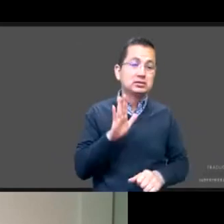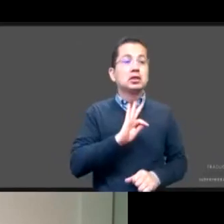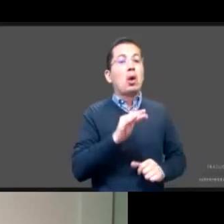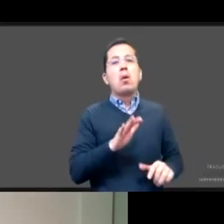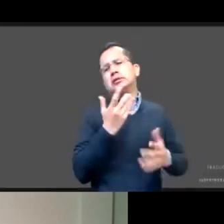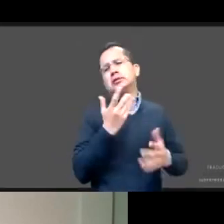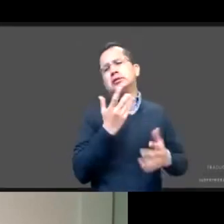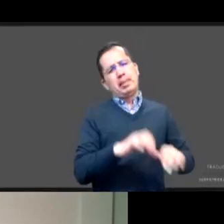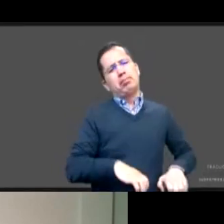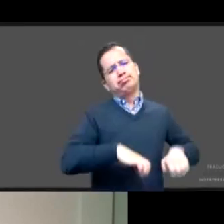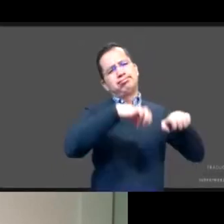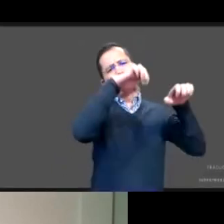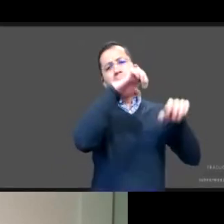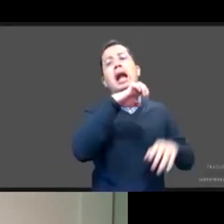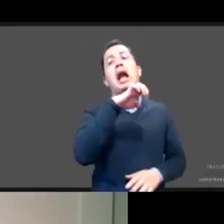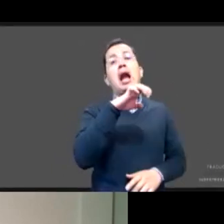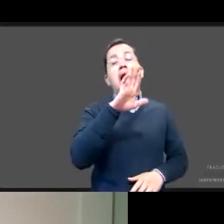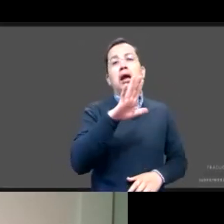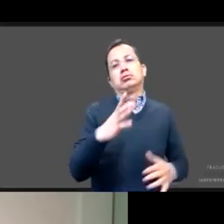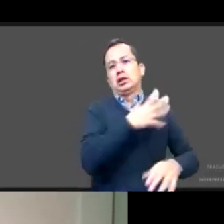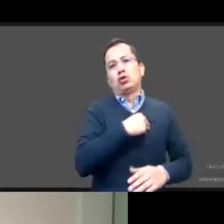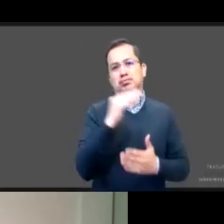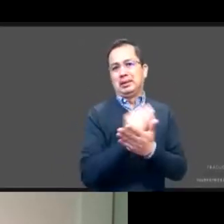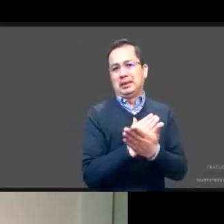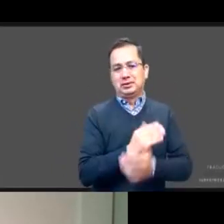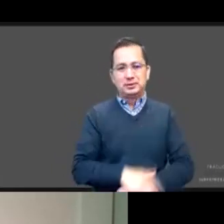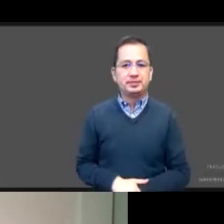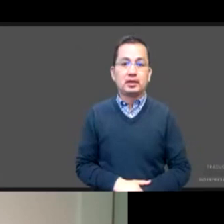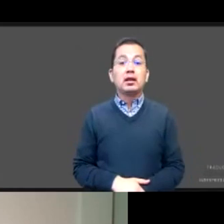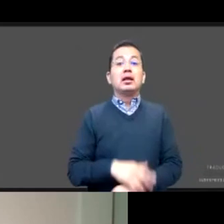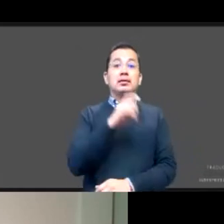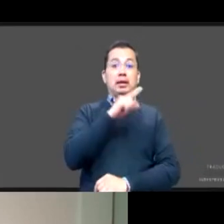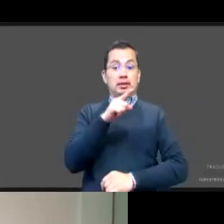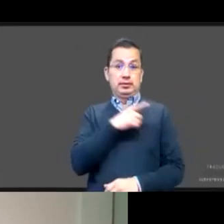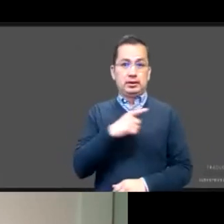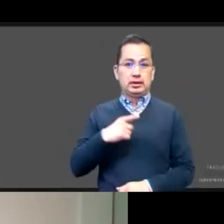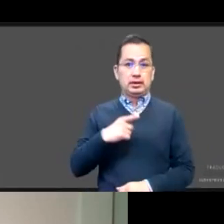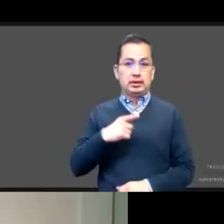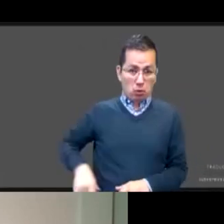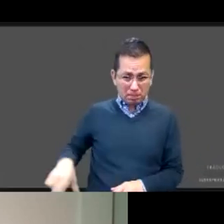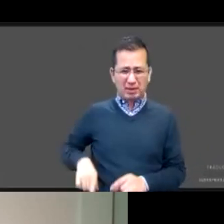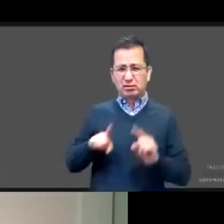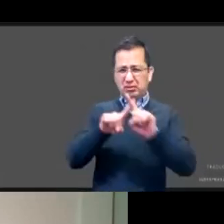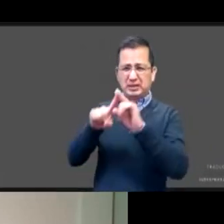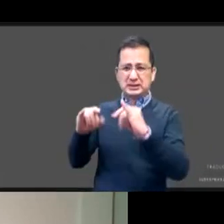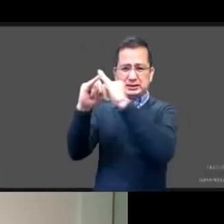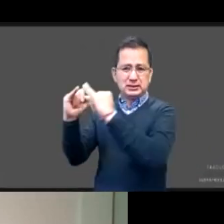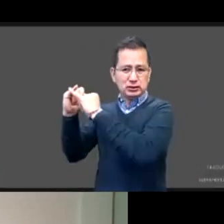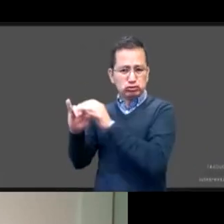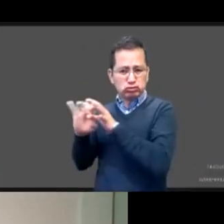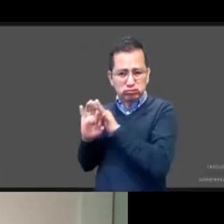socioeconómico es otro factor y ahí hay muchos esfuerzos que estructuralmente las políticas públicas de este país tienen que